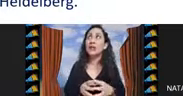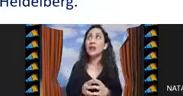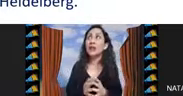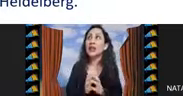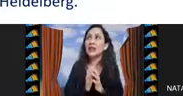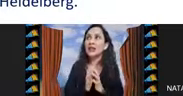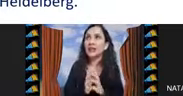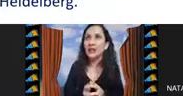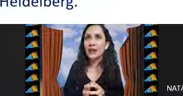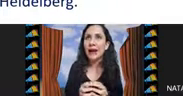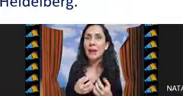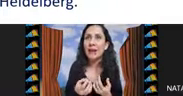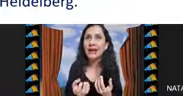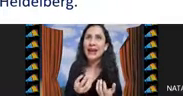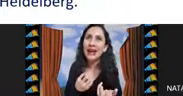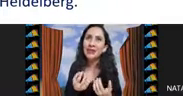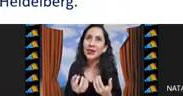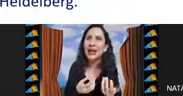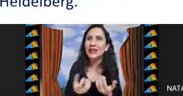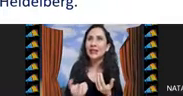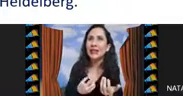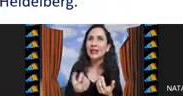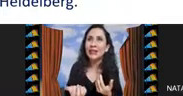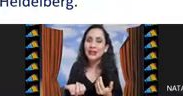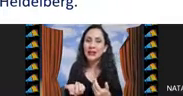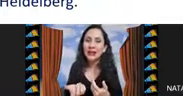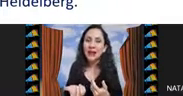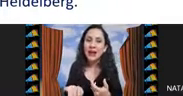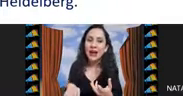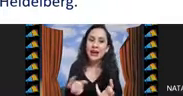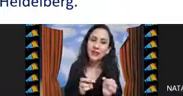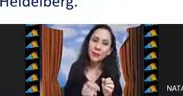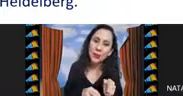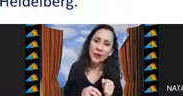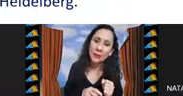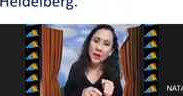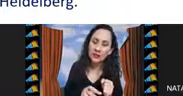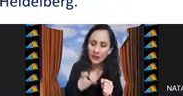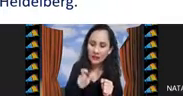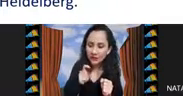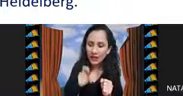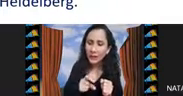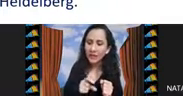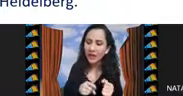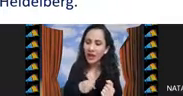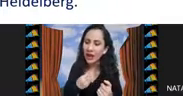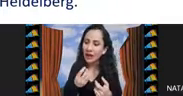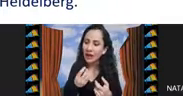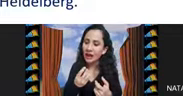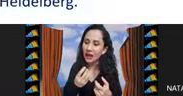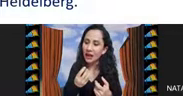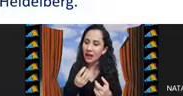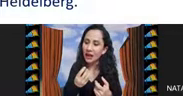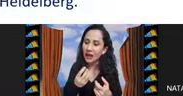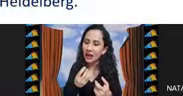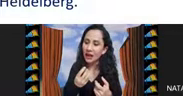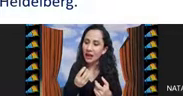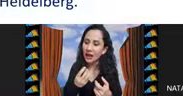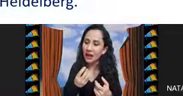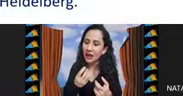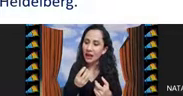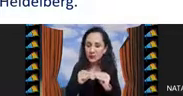problema y tratar de entender a ver qué es lo que hace difícil este problema específicamente en qué